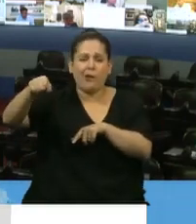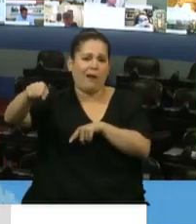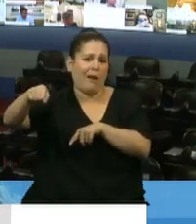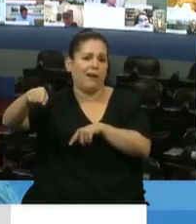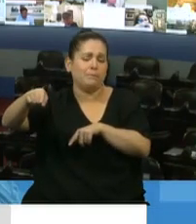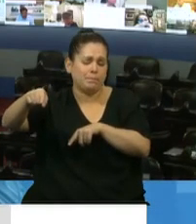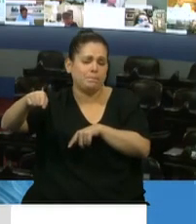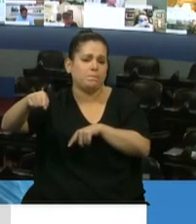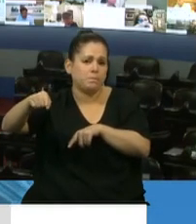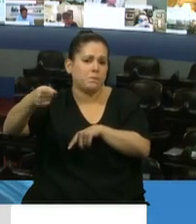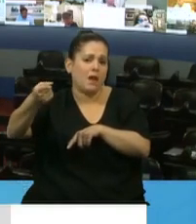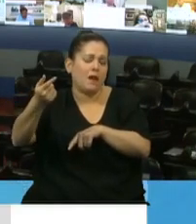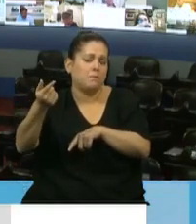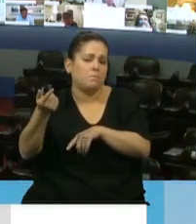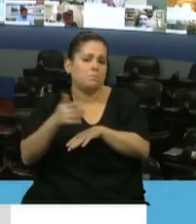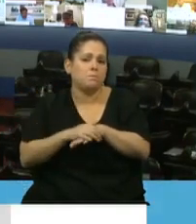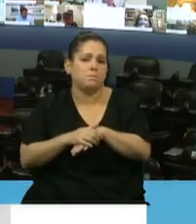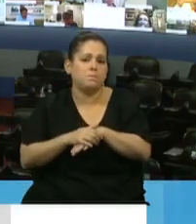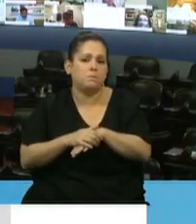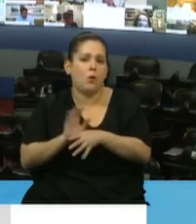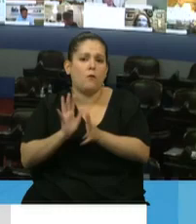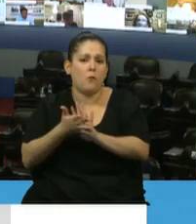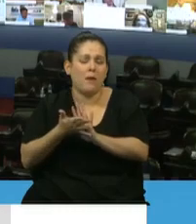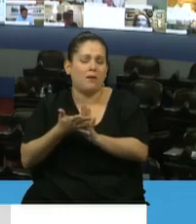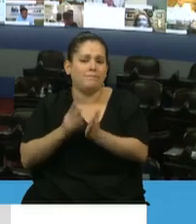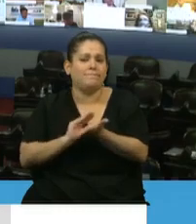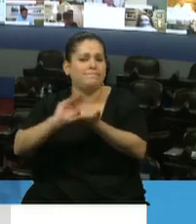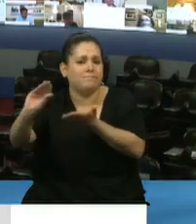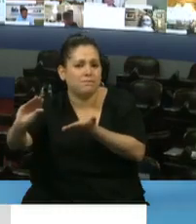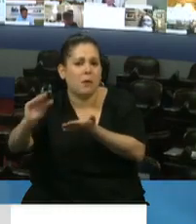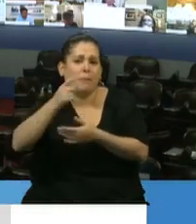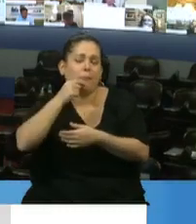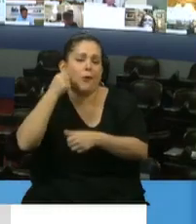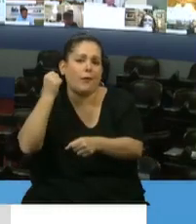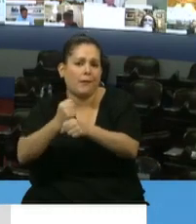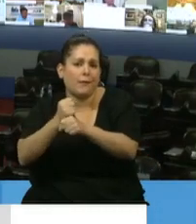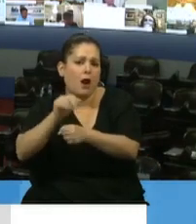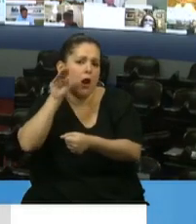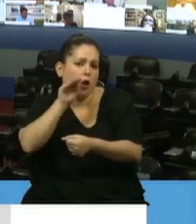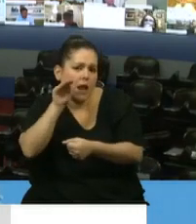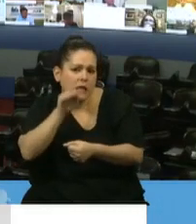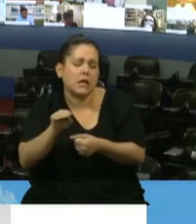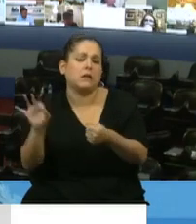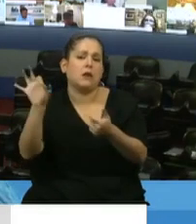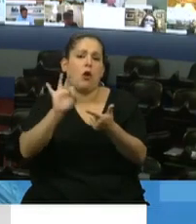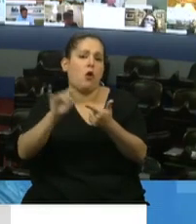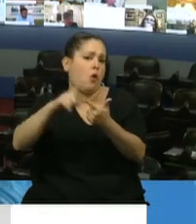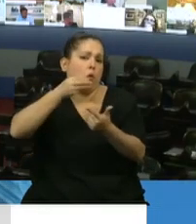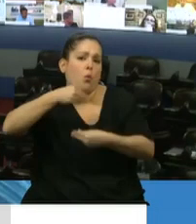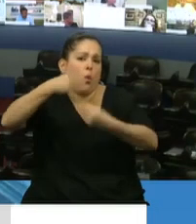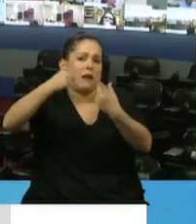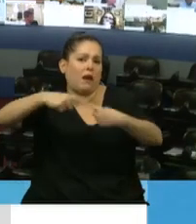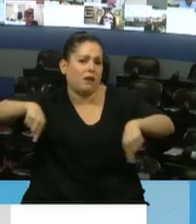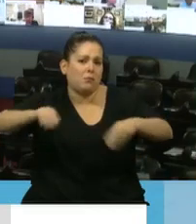retribución por el incremento de horas extras, por una guardia o por el concepto que sea, por